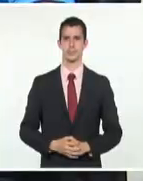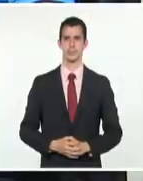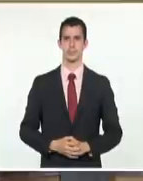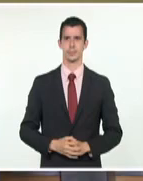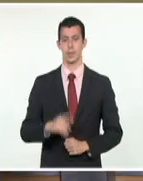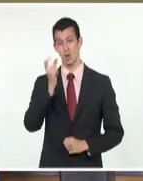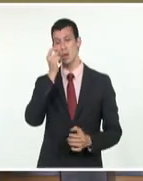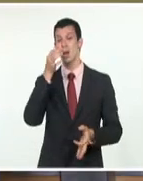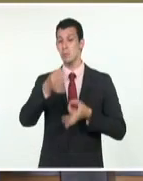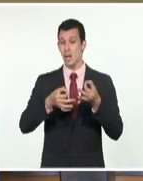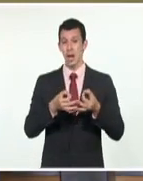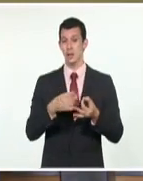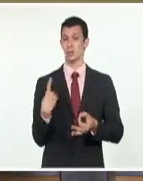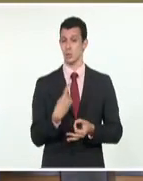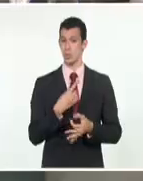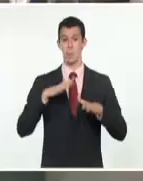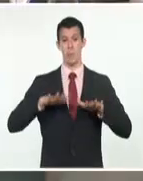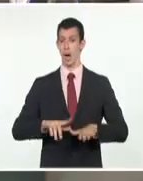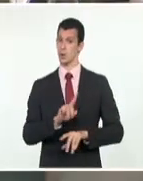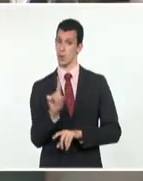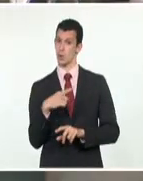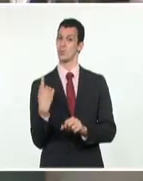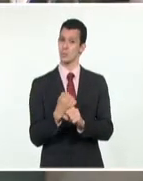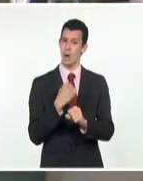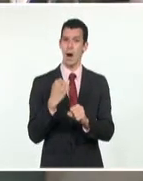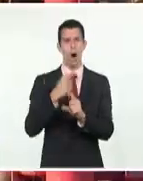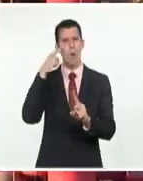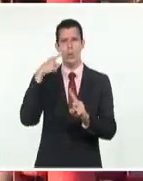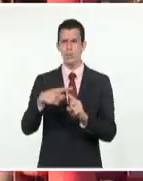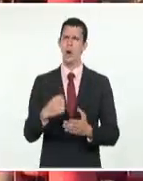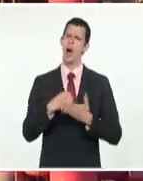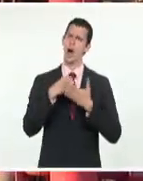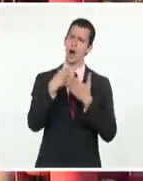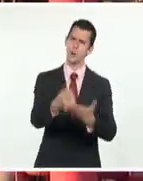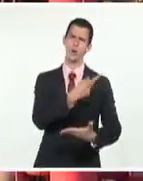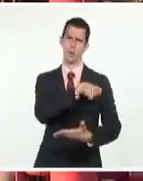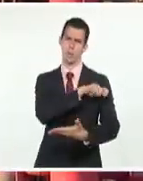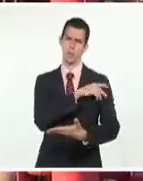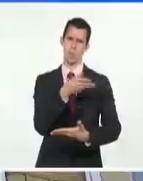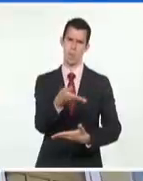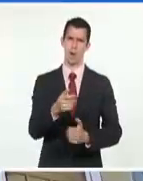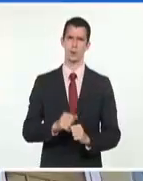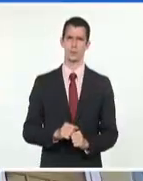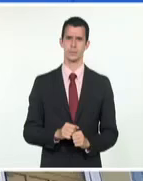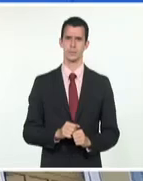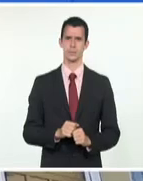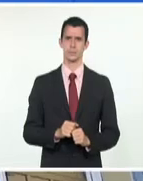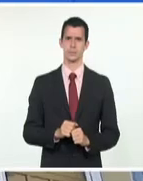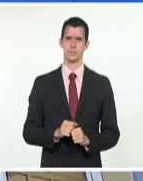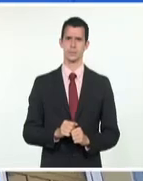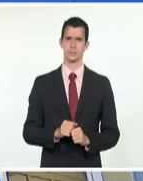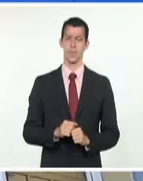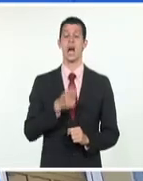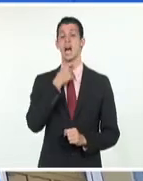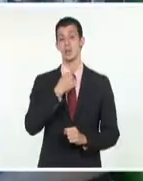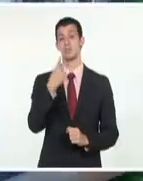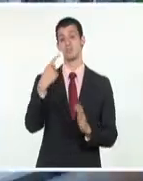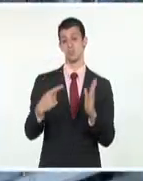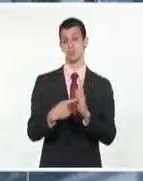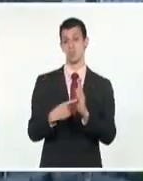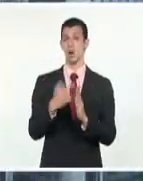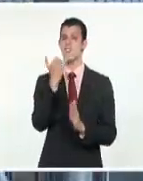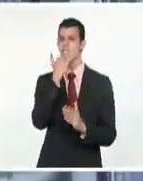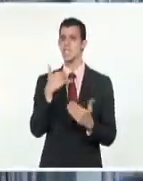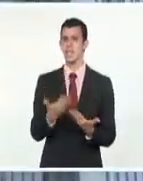intensamente por el bienestar de la población a pesar del acoso de las compras cubanas de combustible en el exterior mantenido